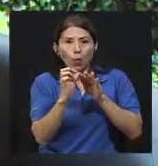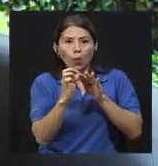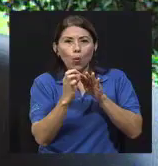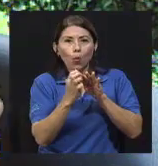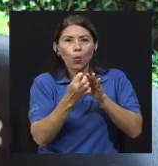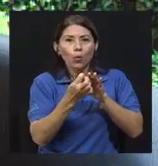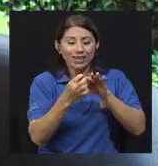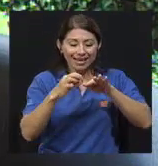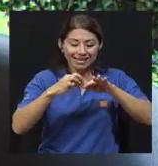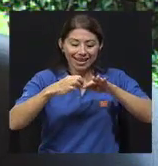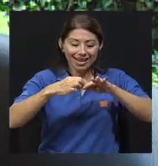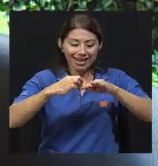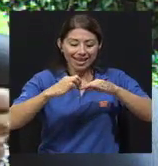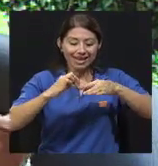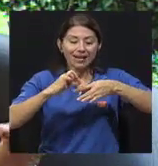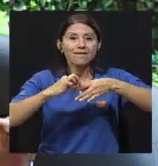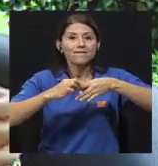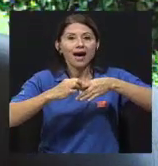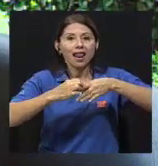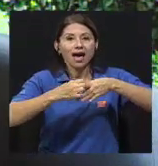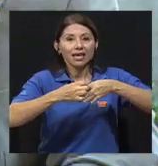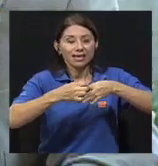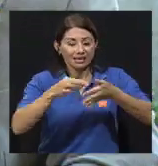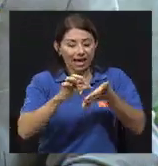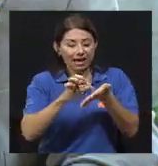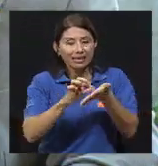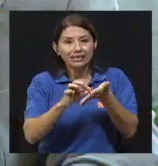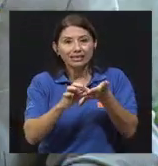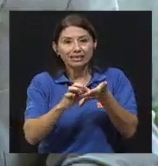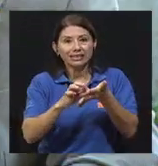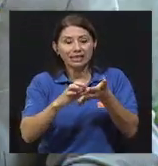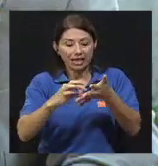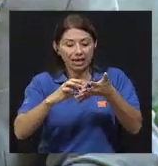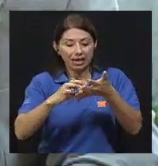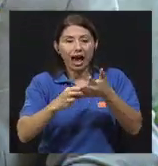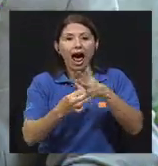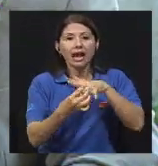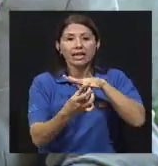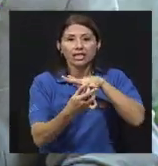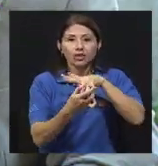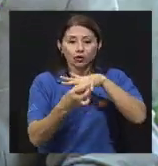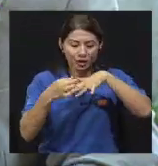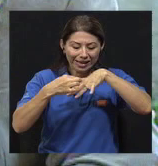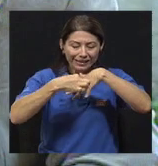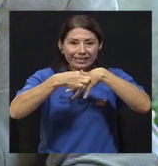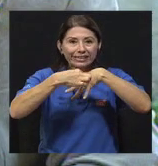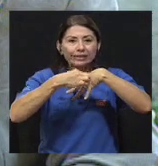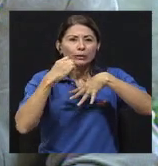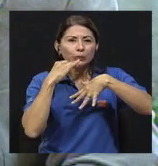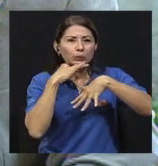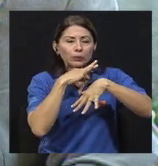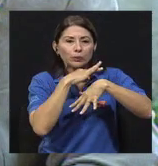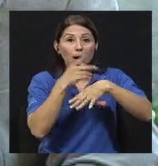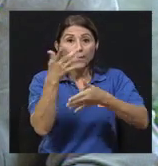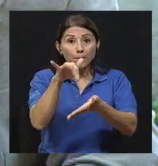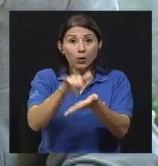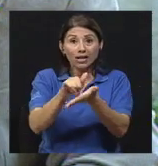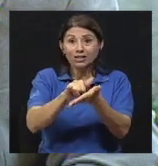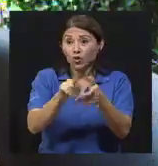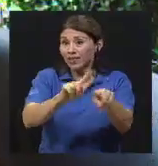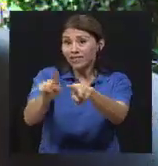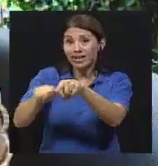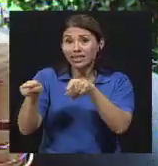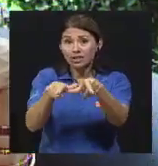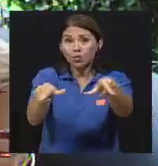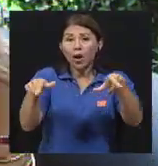nuestras líneas, en nuestras falanges. Son los puntos ideales y por supuesto en que son anillos. Por eso es que en los sistemas de cocimiento, en